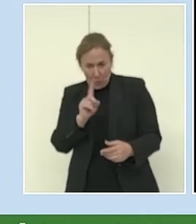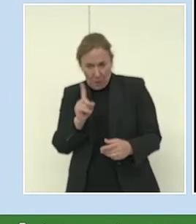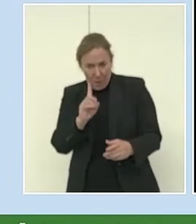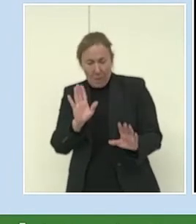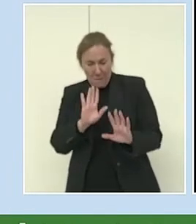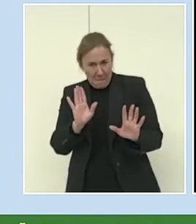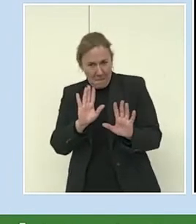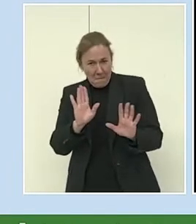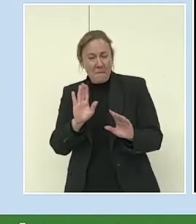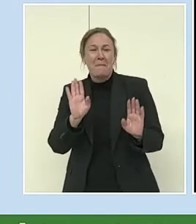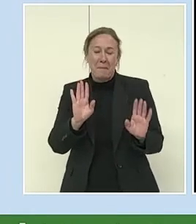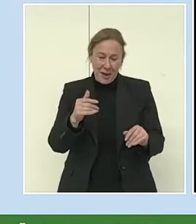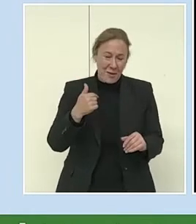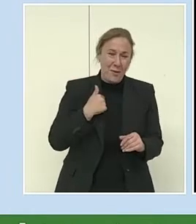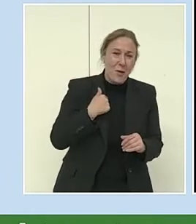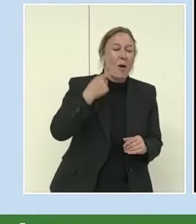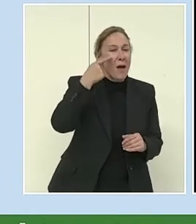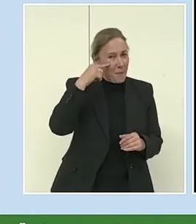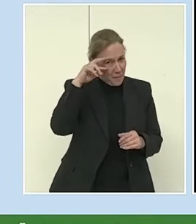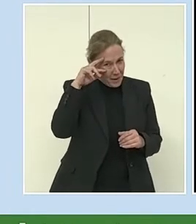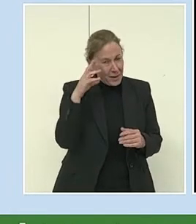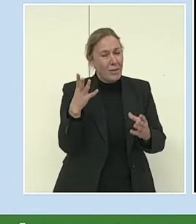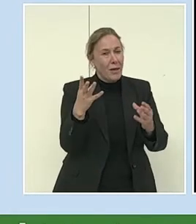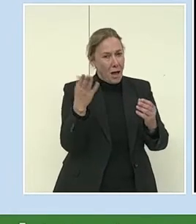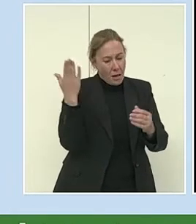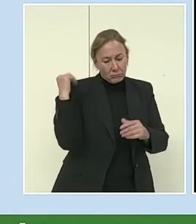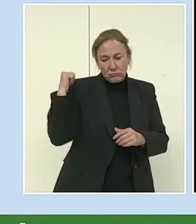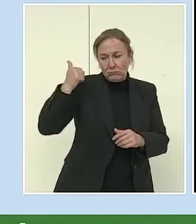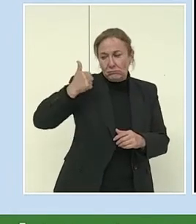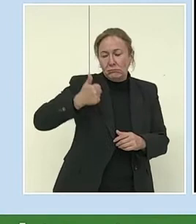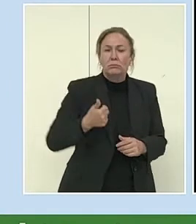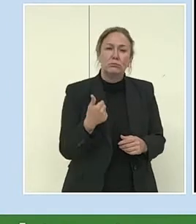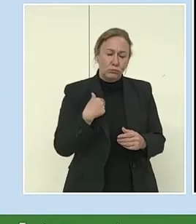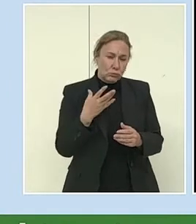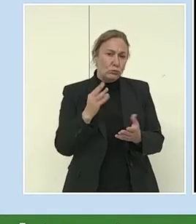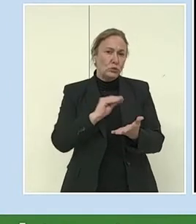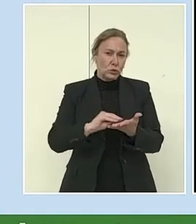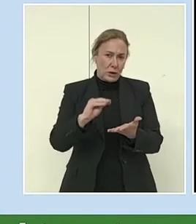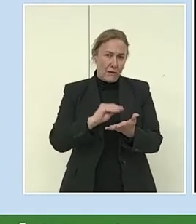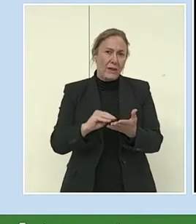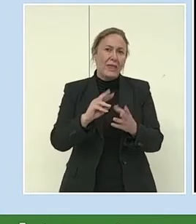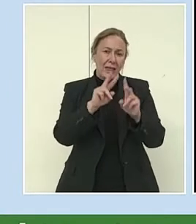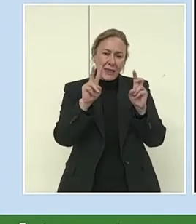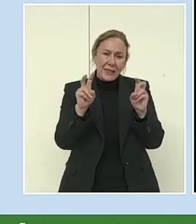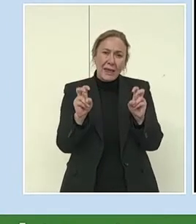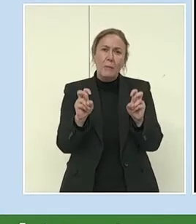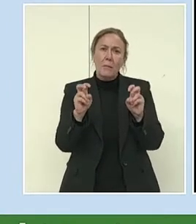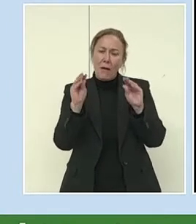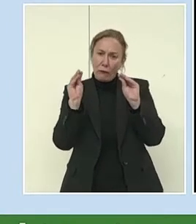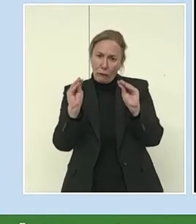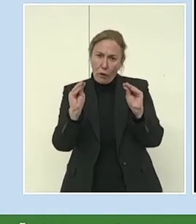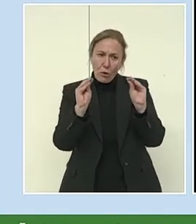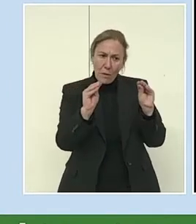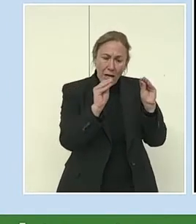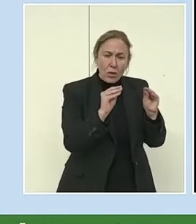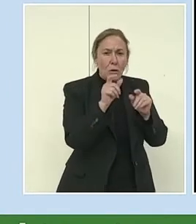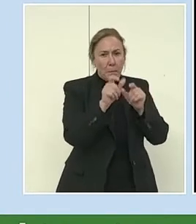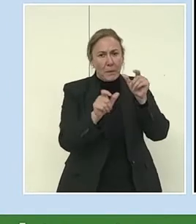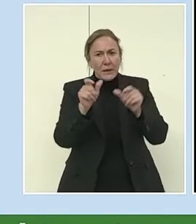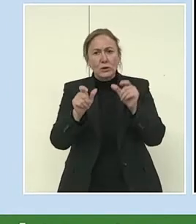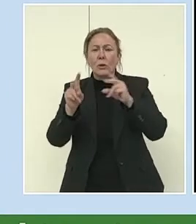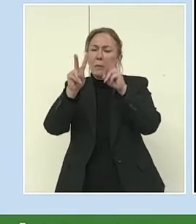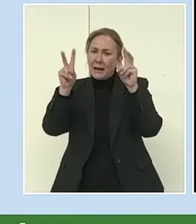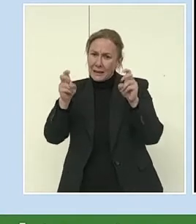cuestiones que se me han presentado en toda esta trayectoria a la hora de formar a personas en materia de igualdad. Y